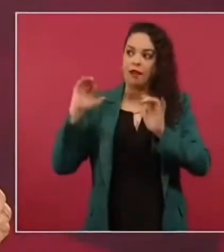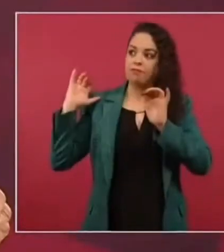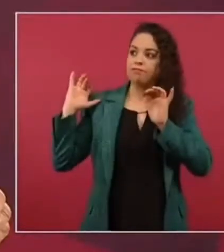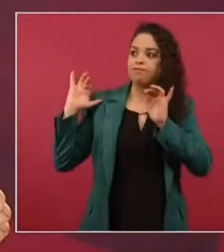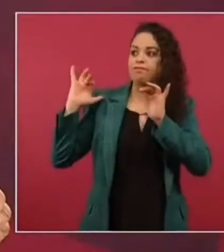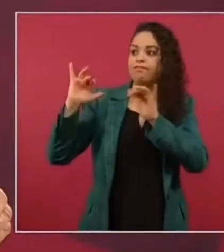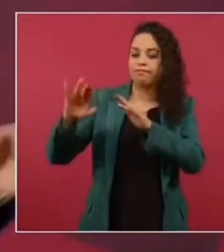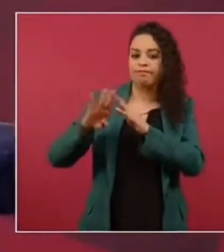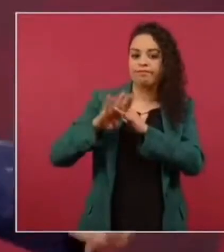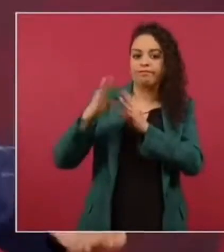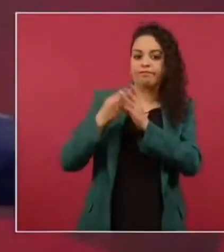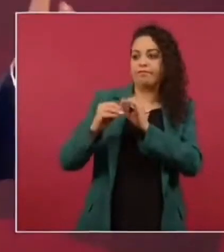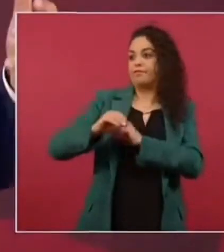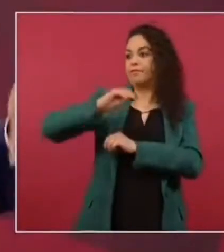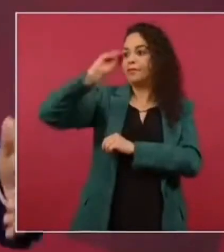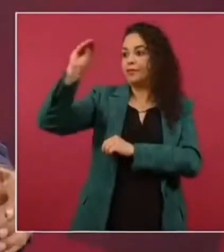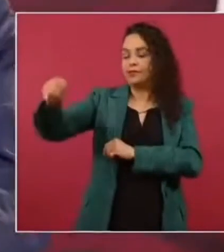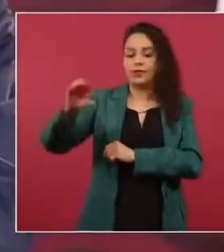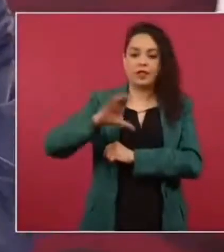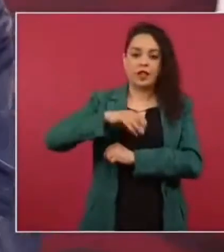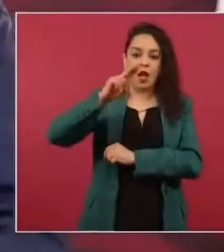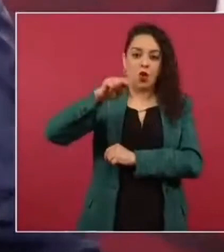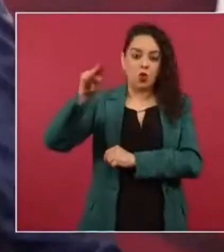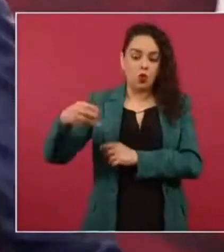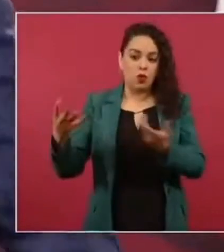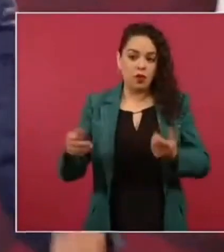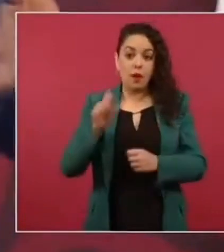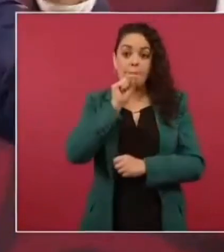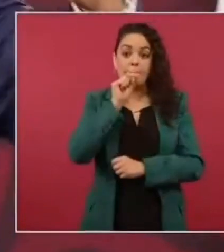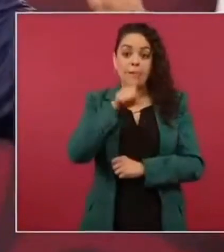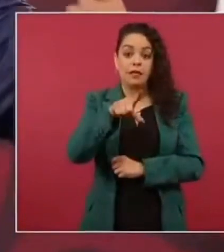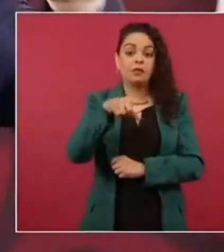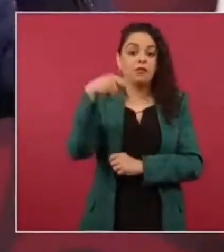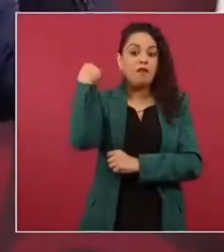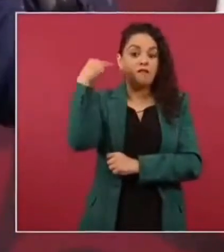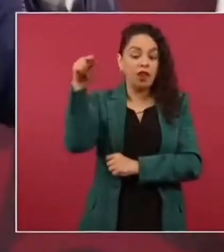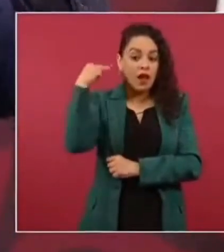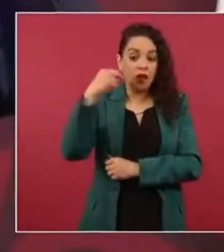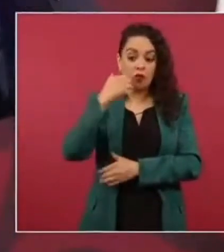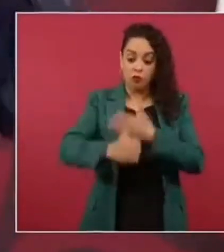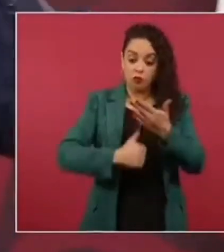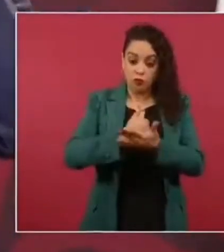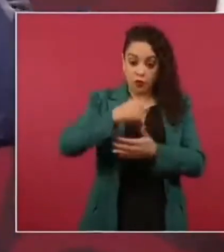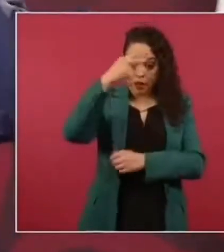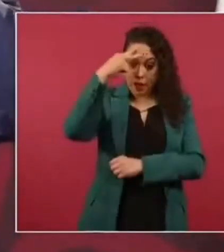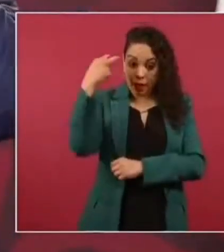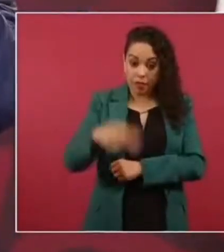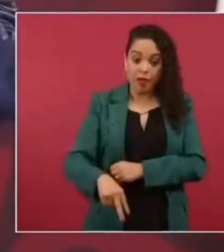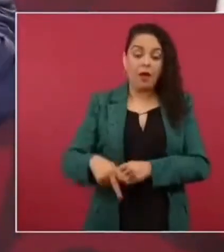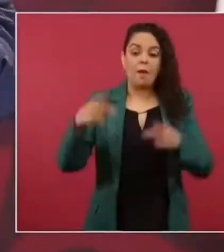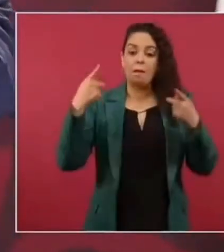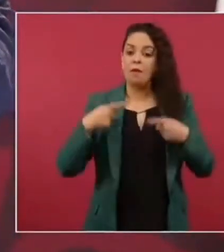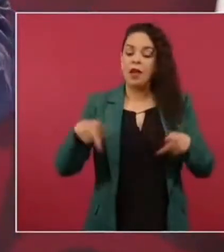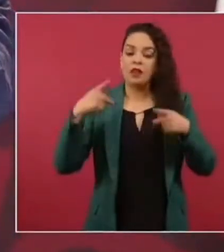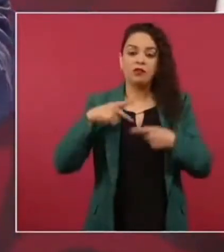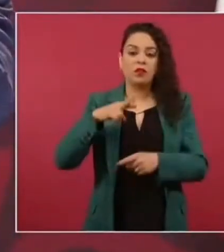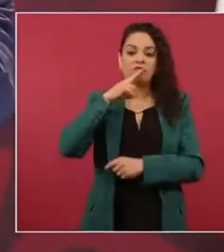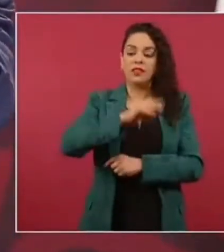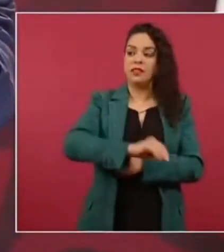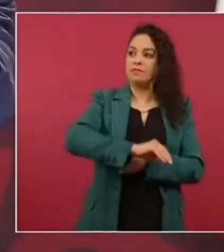de Veracruz, de aquí, de la Ciudad de México, muchísima gente. A buscarse la vida allá,